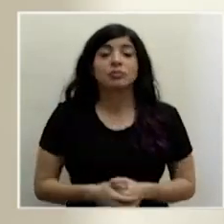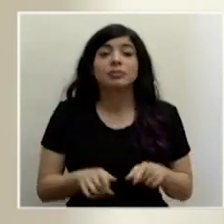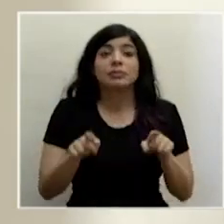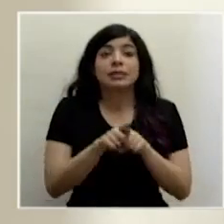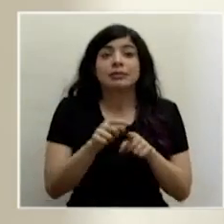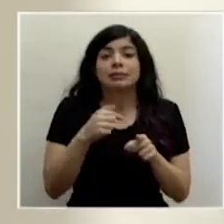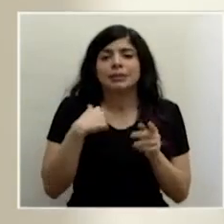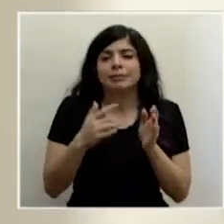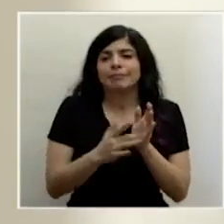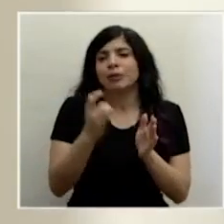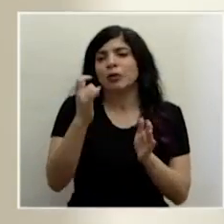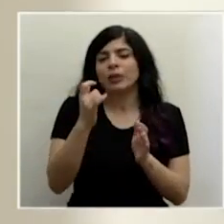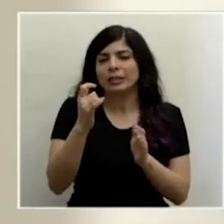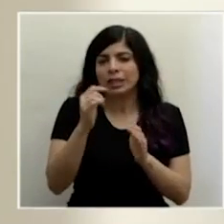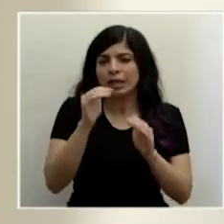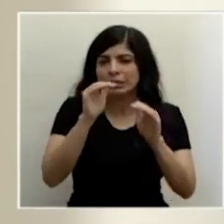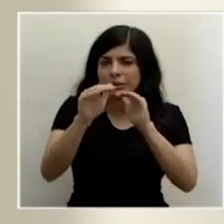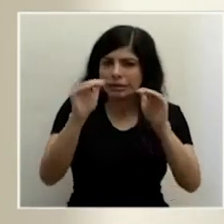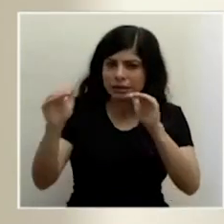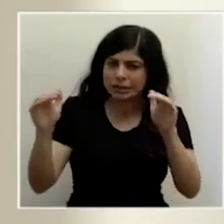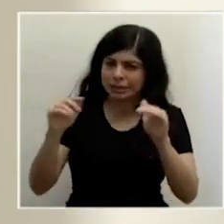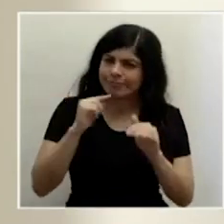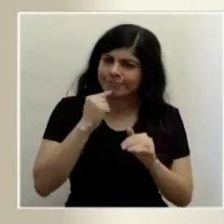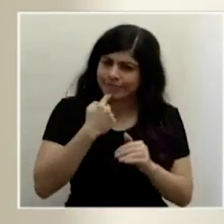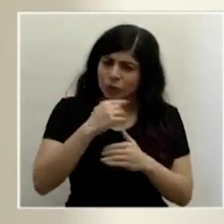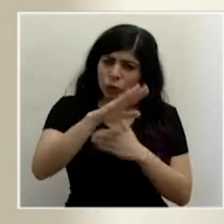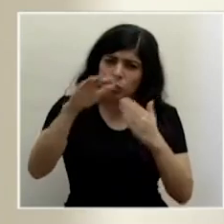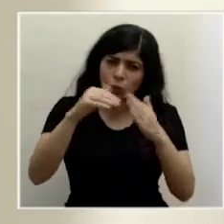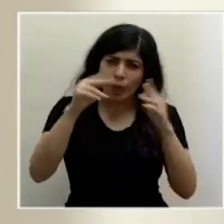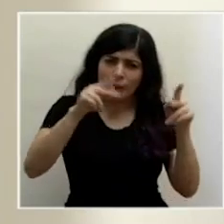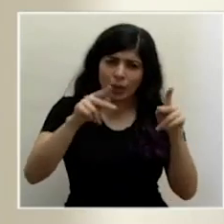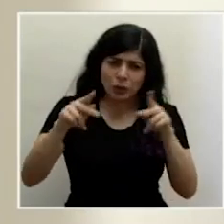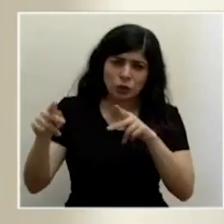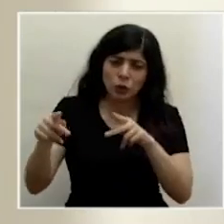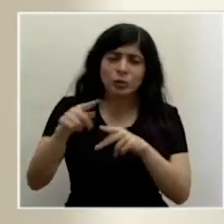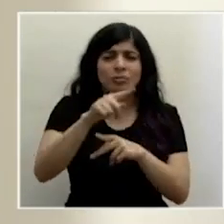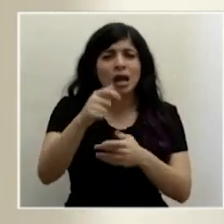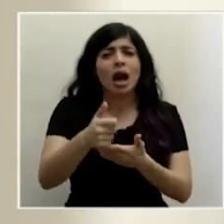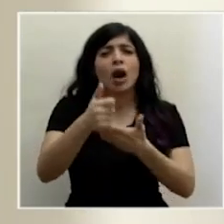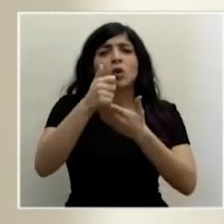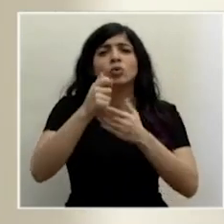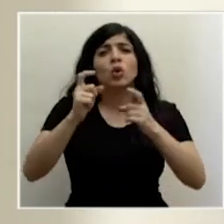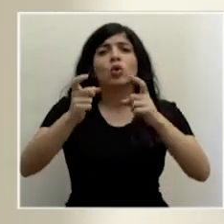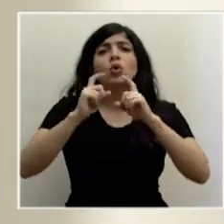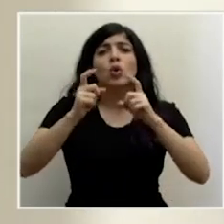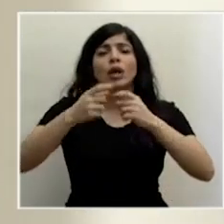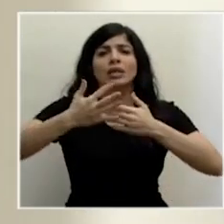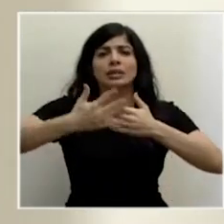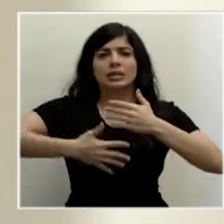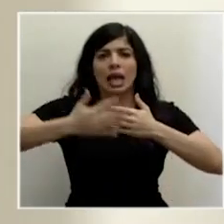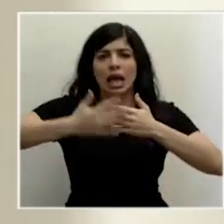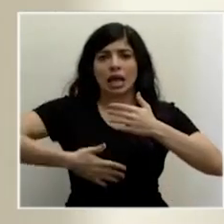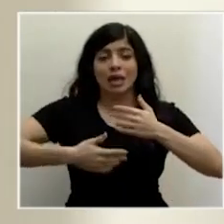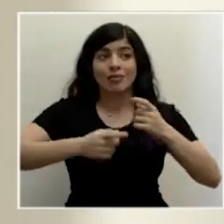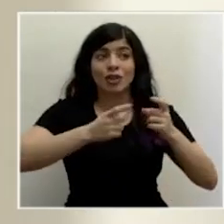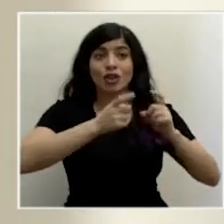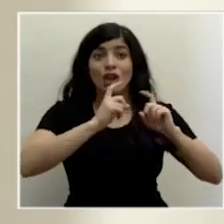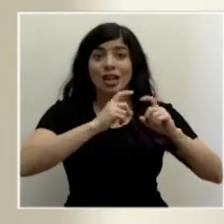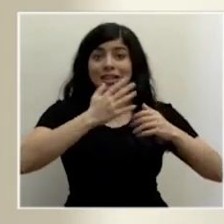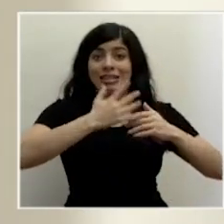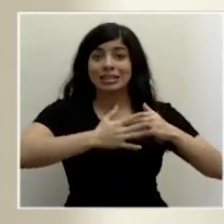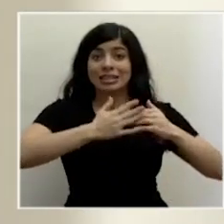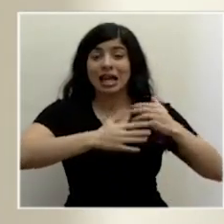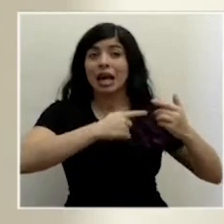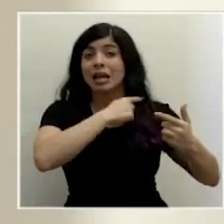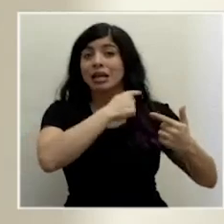aprovechar para hacerles un llamado vehemente a la población para que nos ayude con donación de sangre. Las cifras de donación de sangre